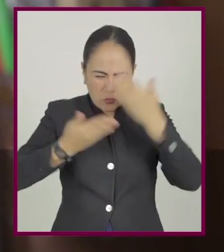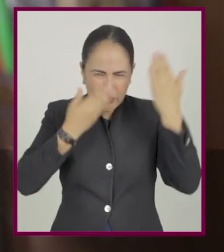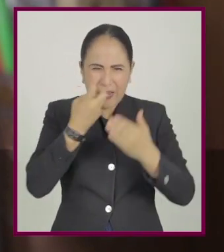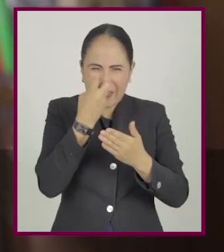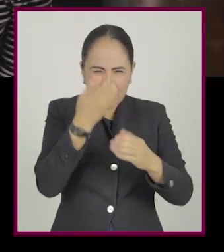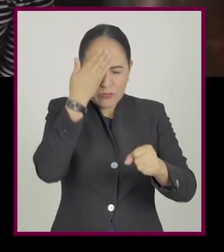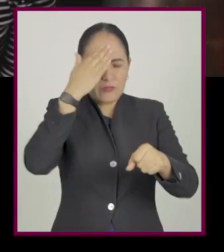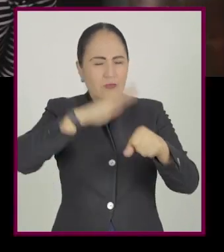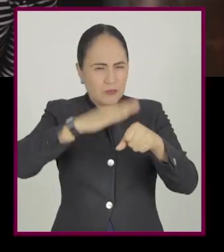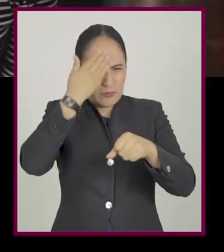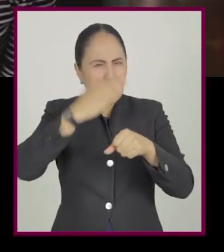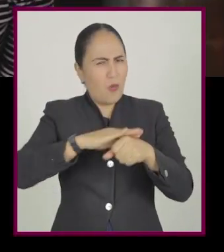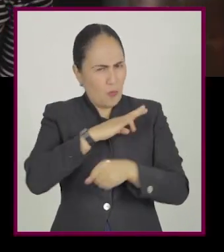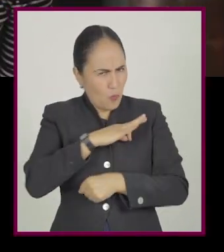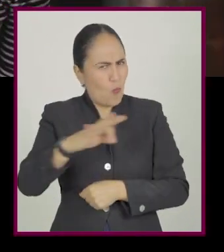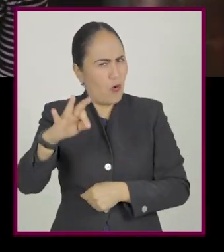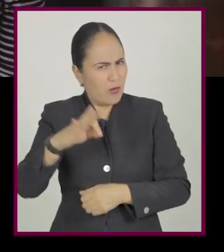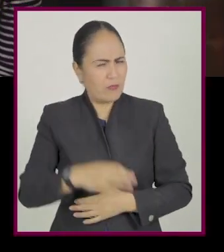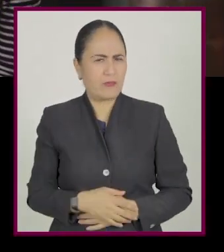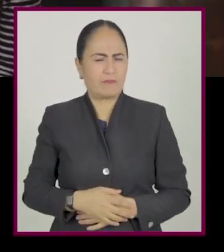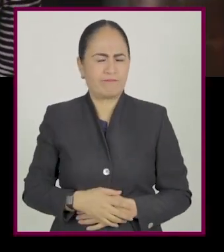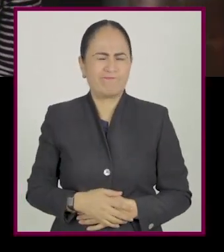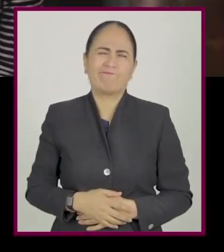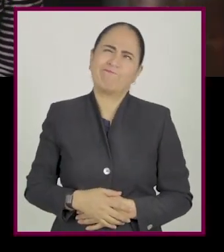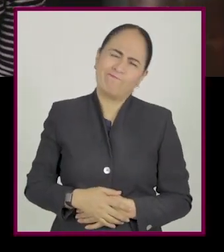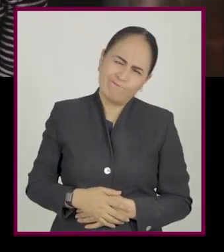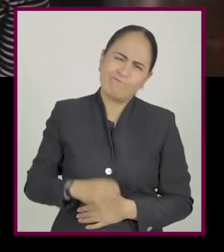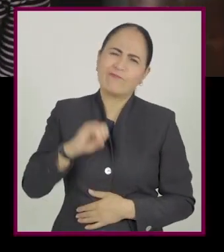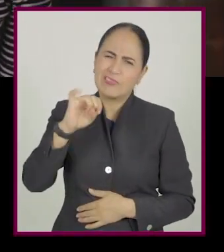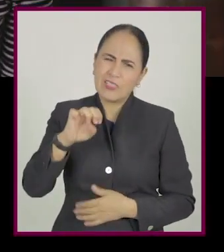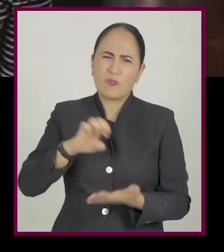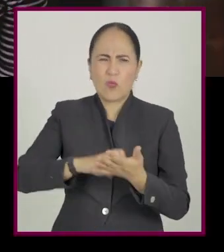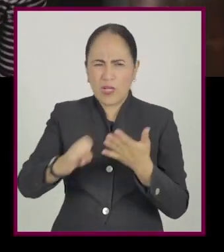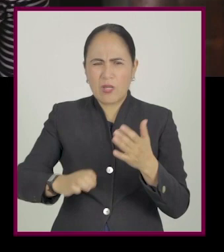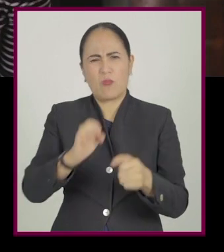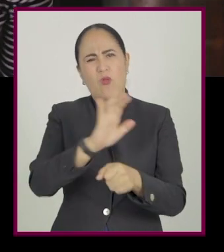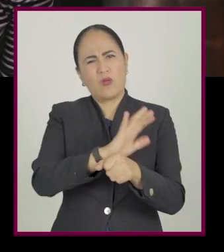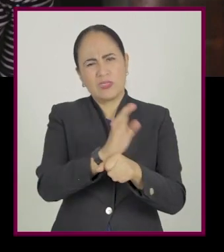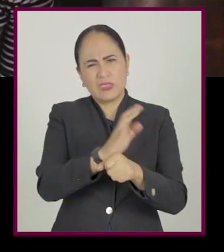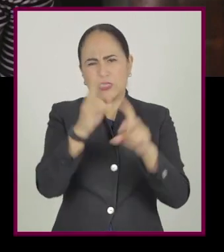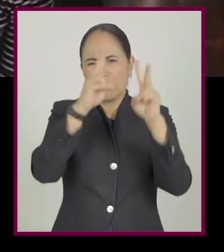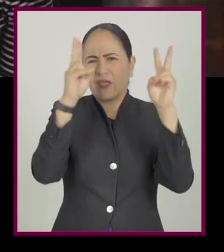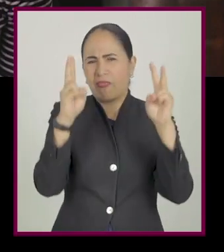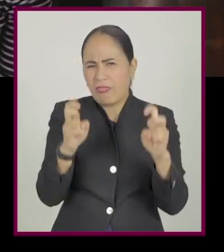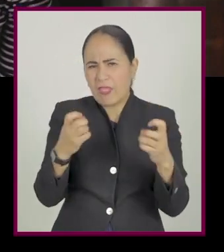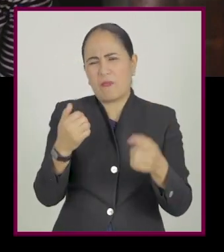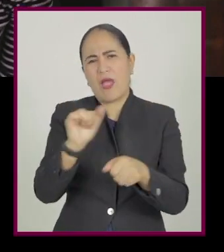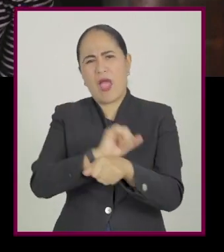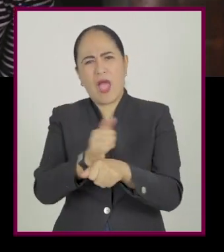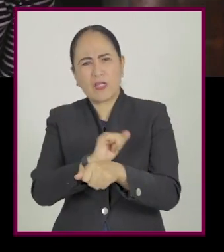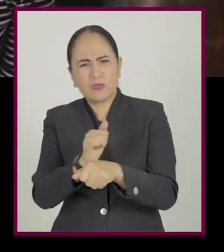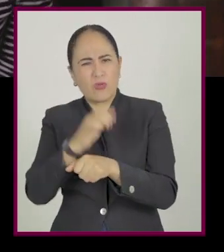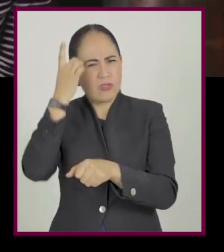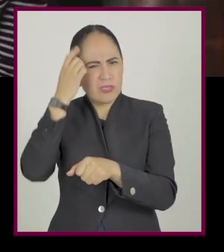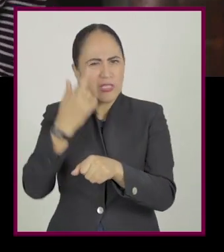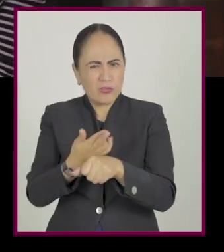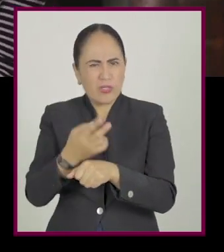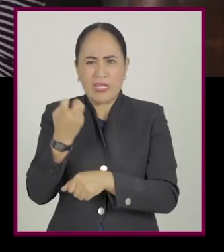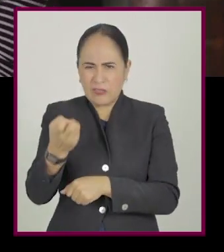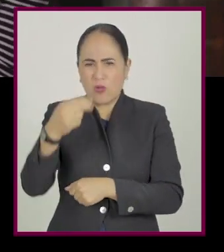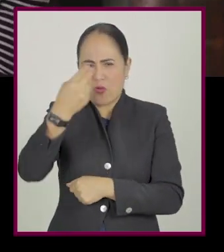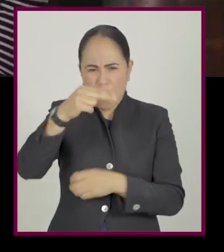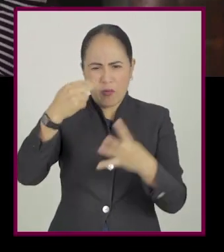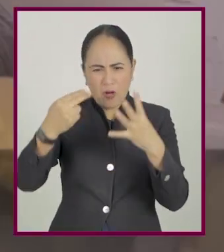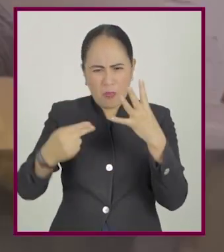escolares. Bueno, sí, pero es que tengo buena memoria con cosas del cine, películas y gente que